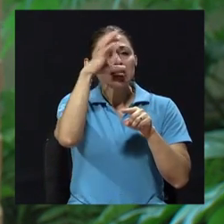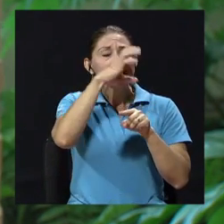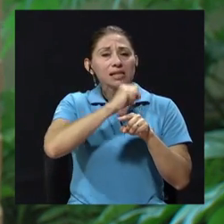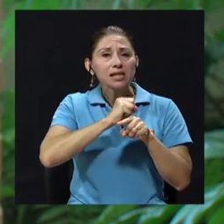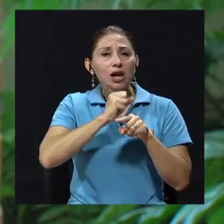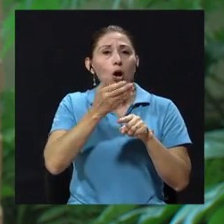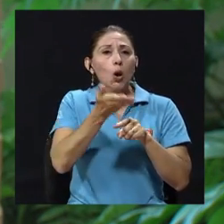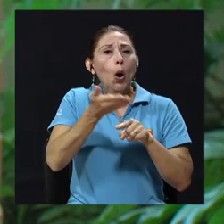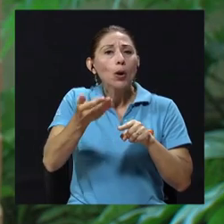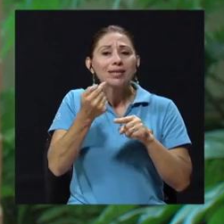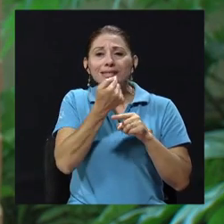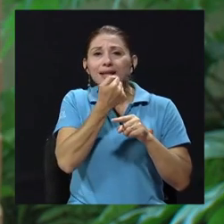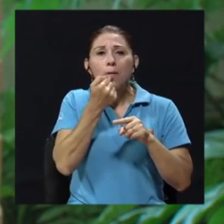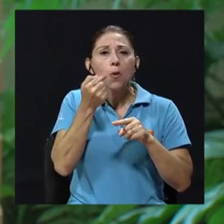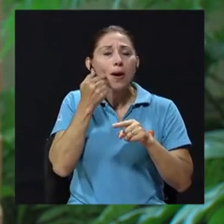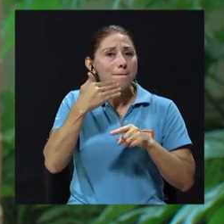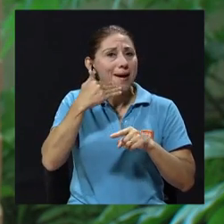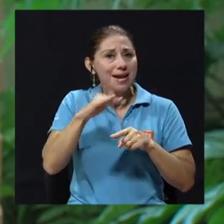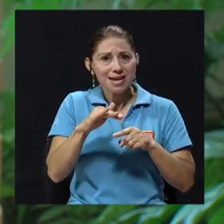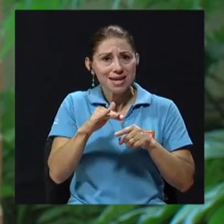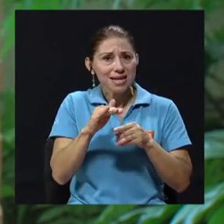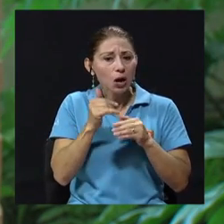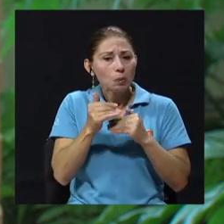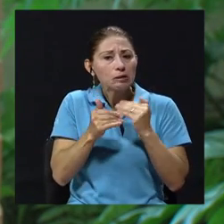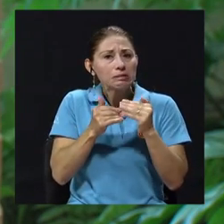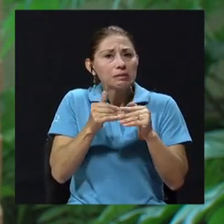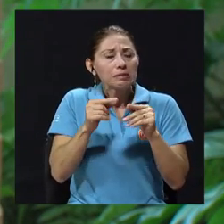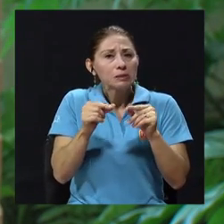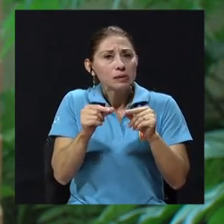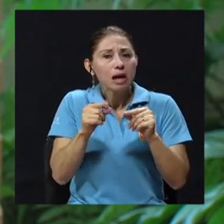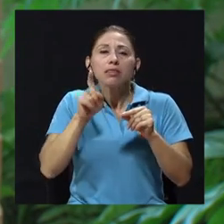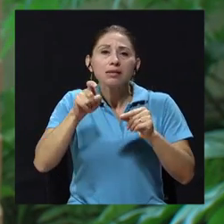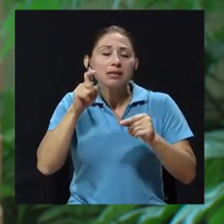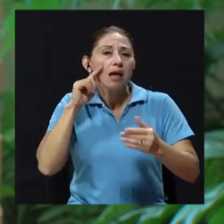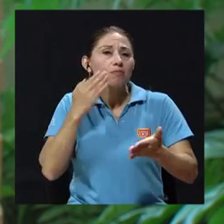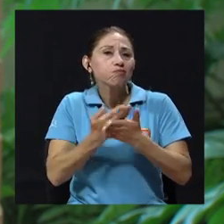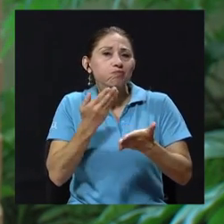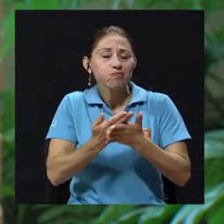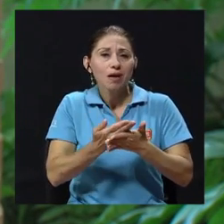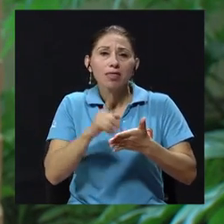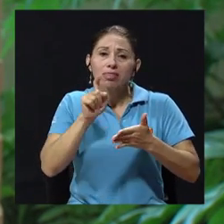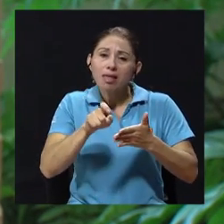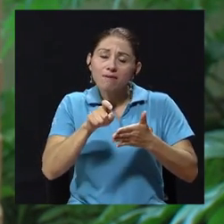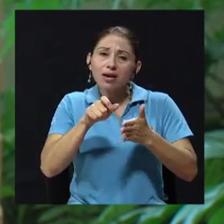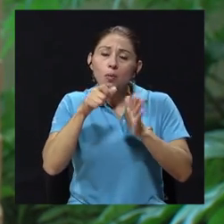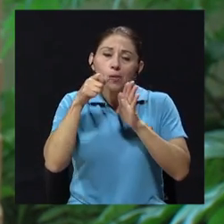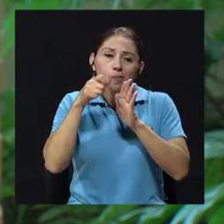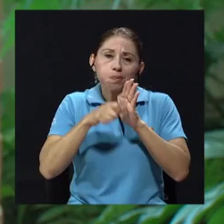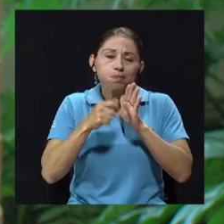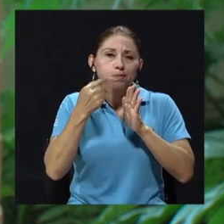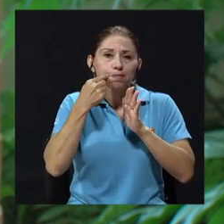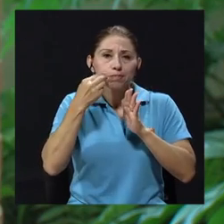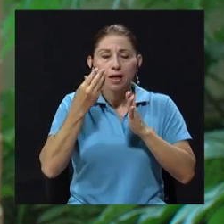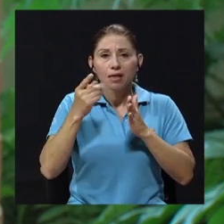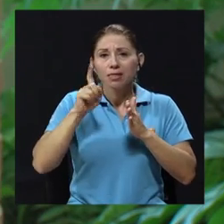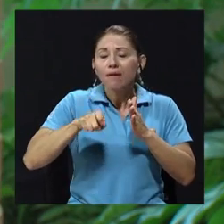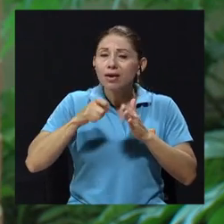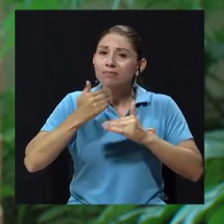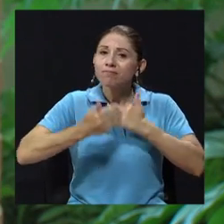necesitan ser biopsiadas porque si no lo son o no son removidas o no se les da seguimiento